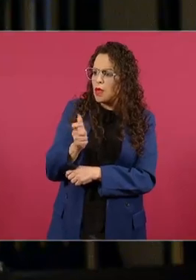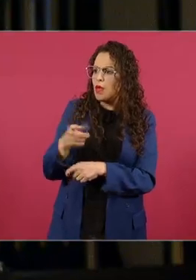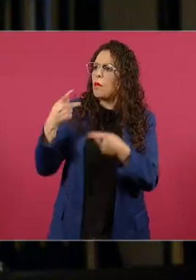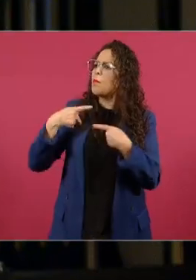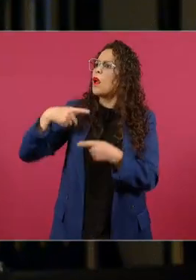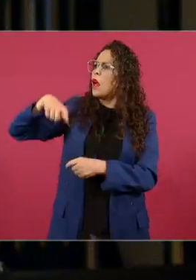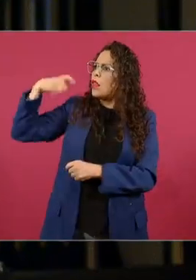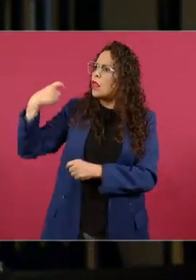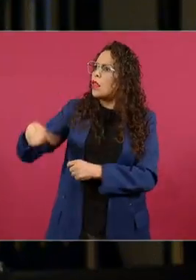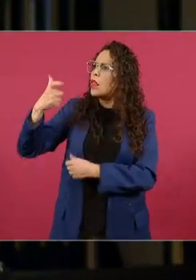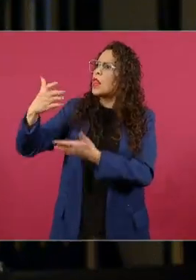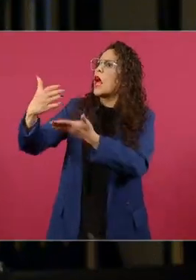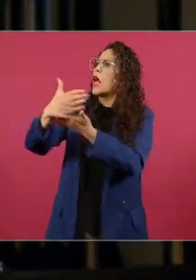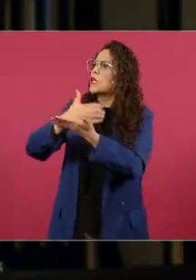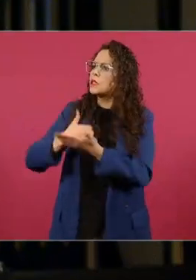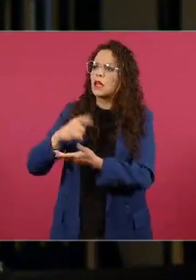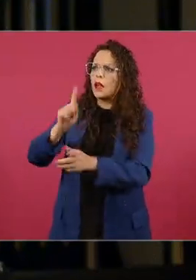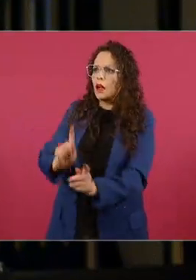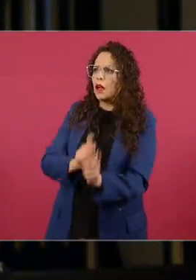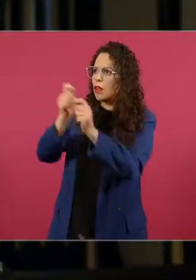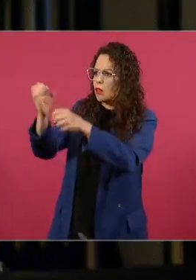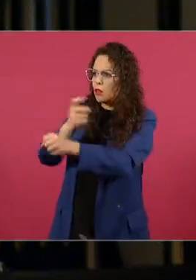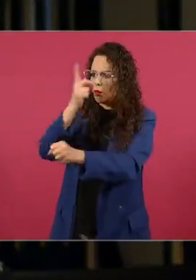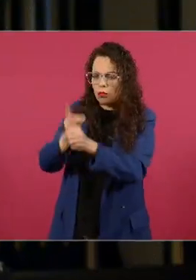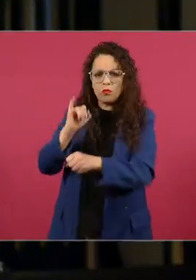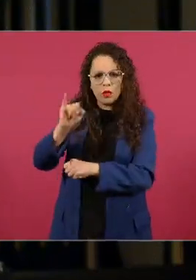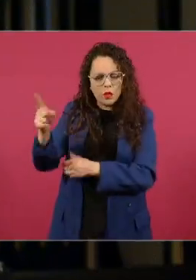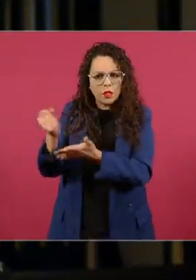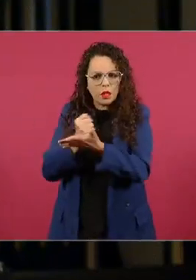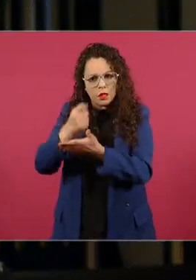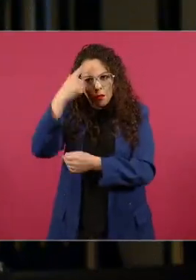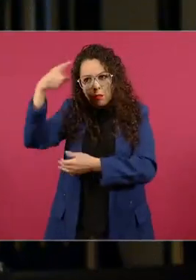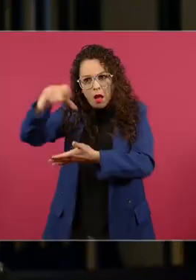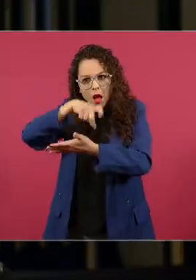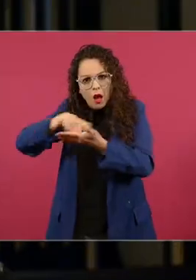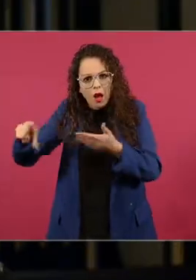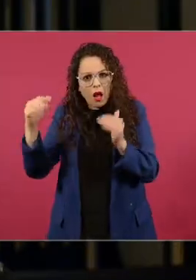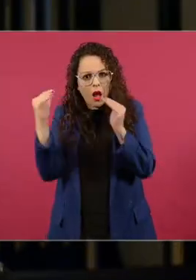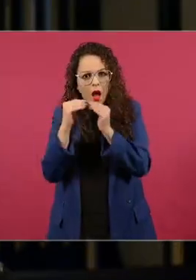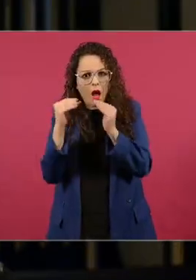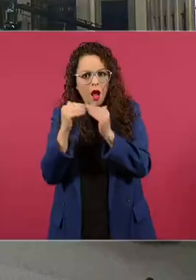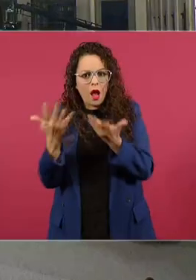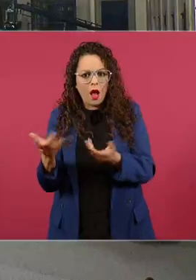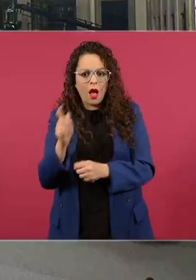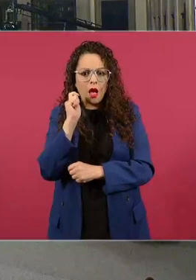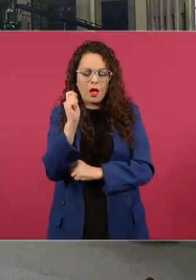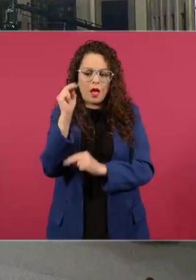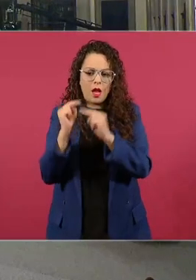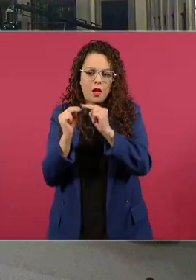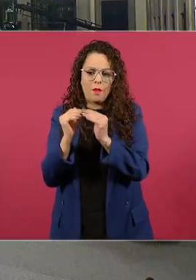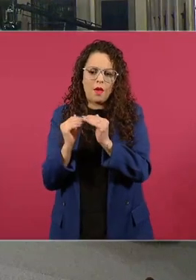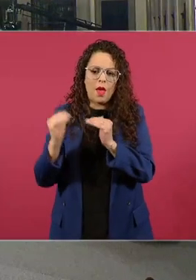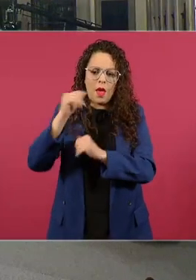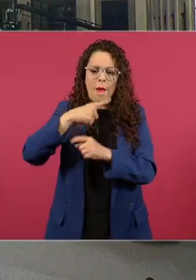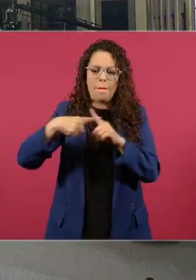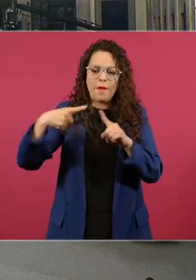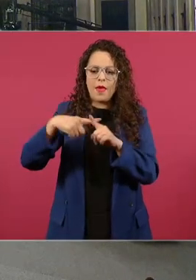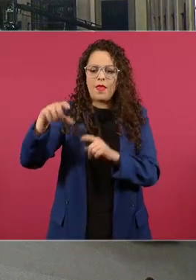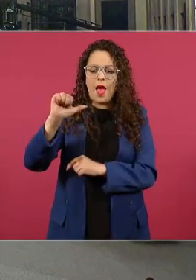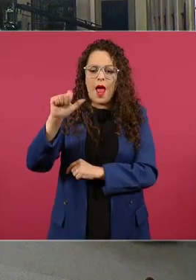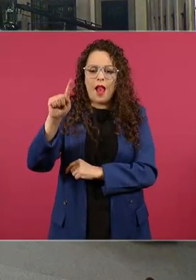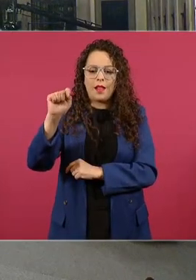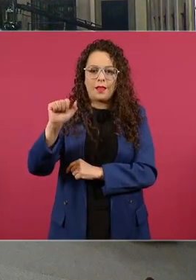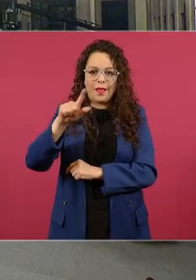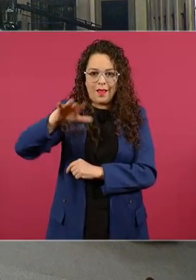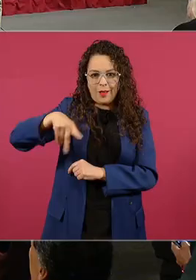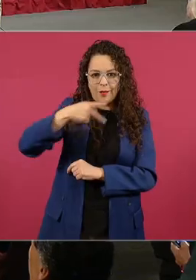mucho más y que si tienen la posibilidad de comprar vivienda de tipo residencial de clase media alta como usted lo caracterizaba hace un